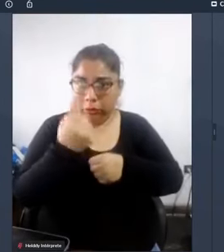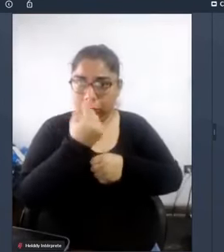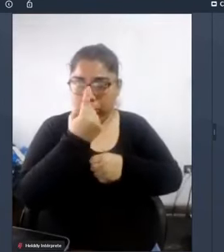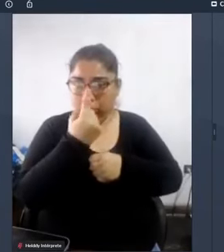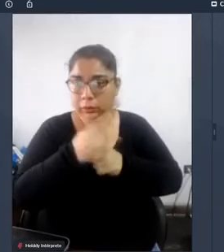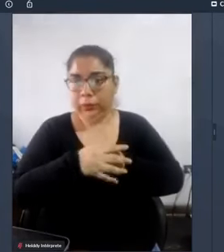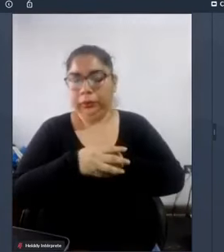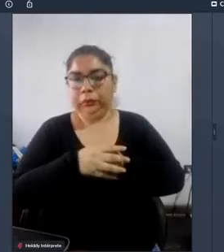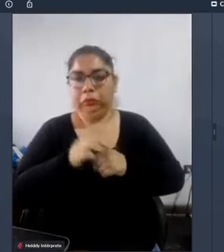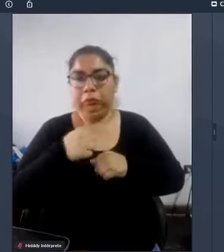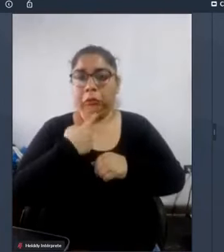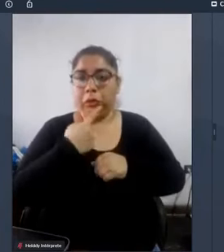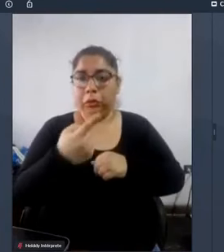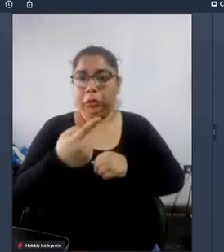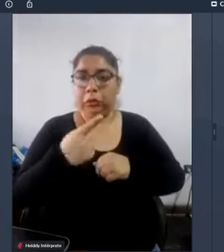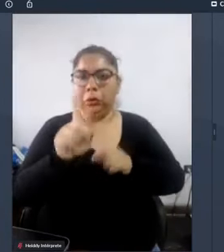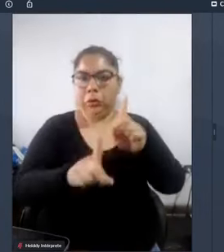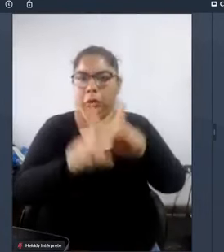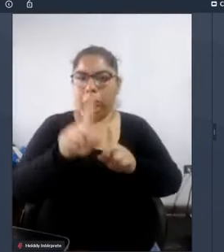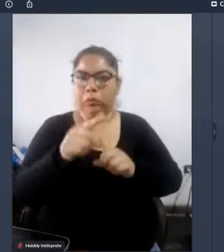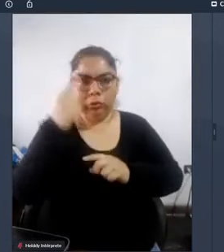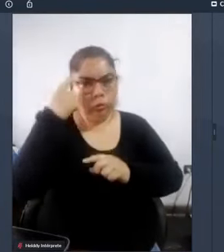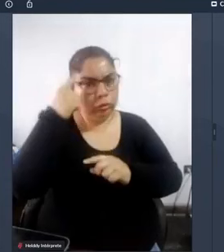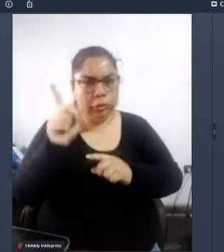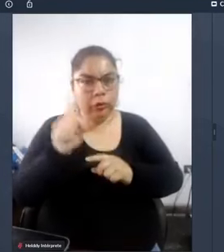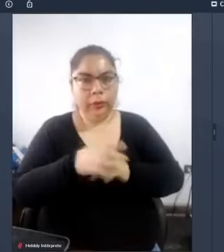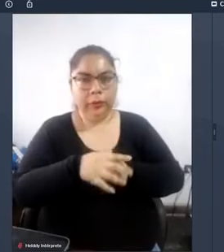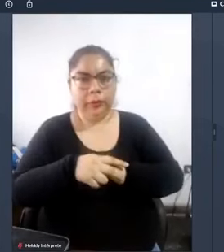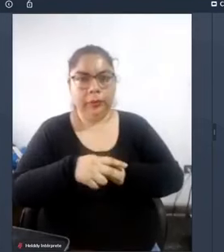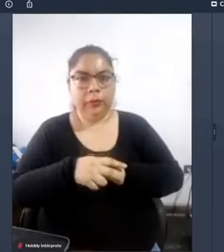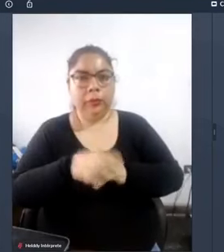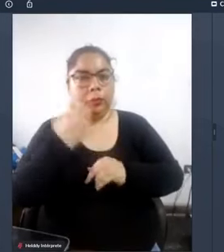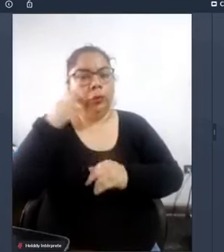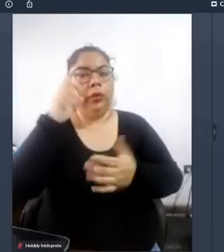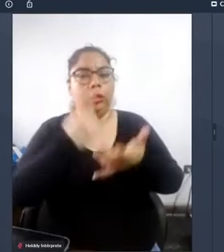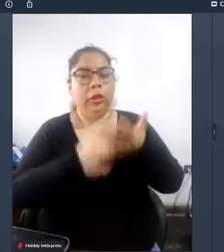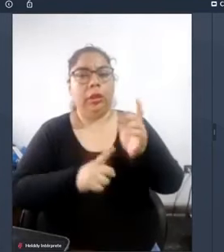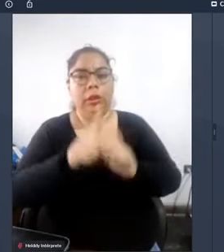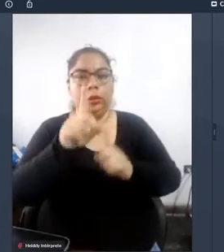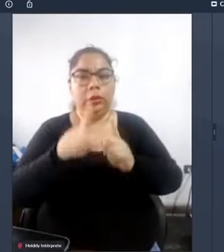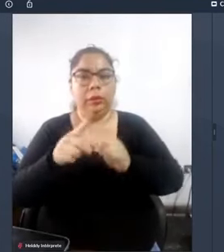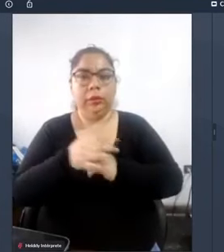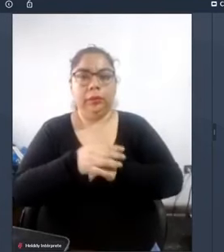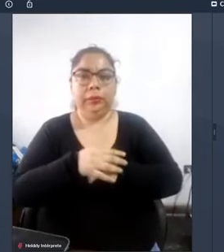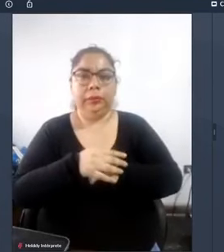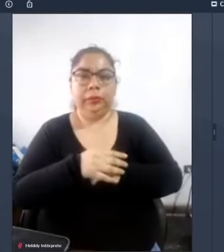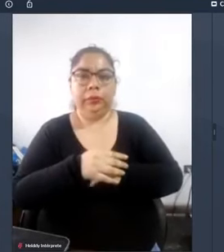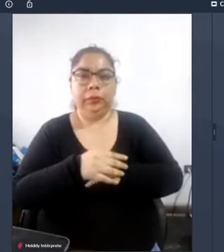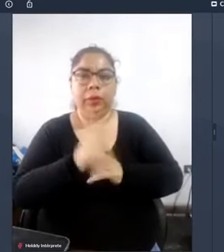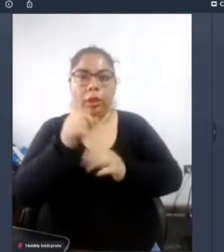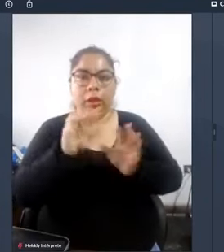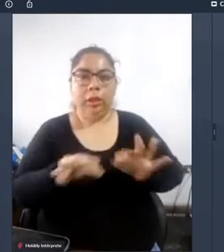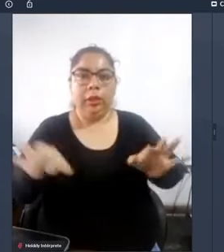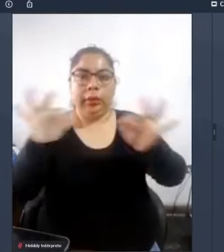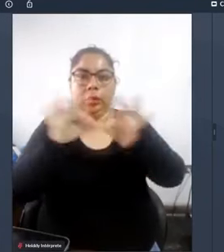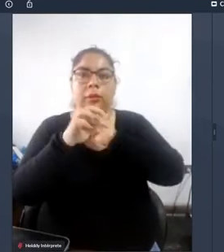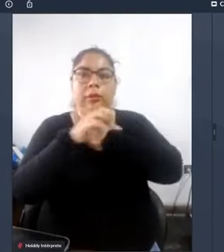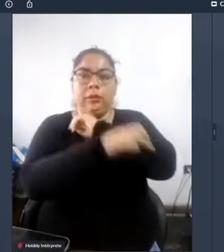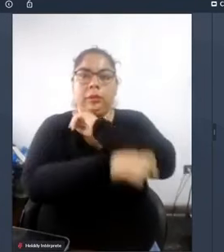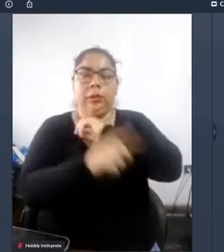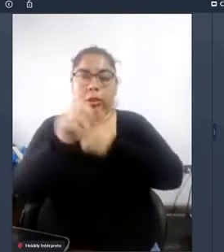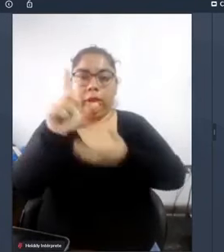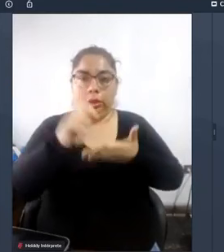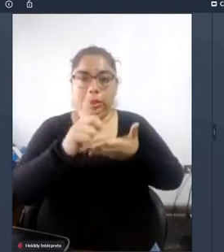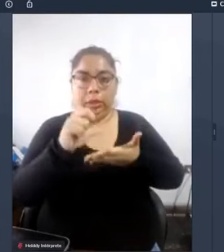yo estoy seguro y ustedes también que no porque estaba sucediendo en las principales ciudades de nuestro país y en Lima